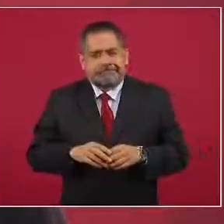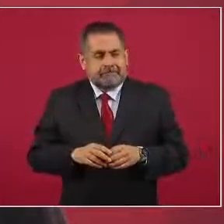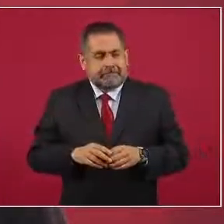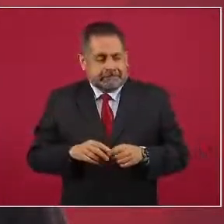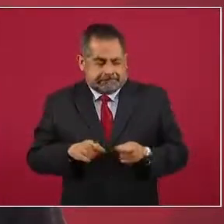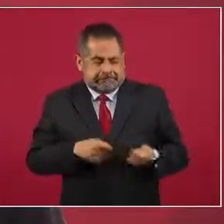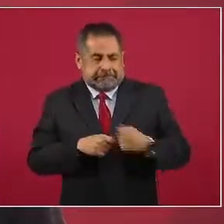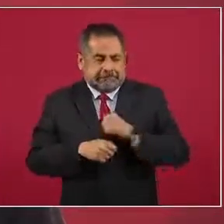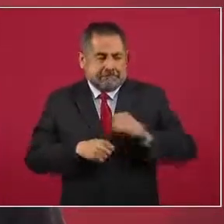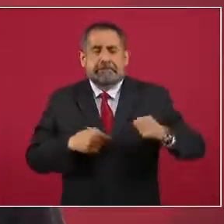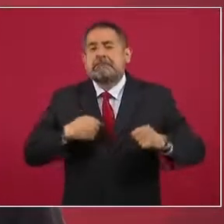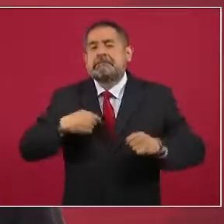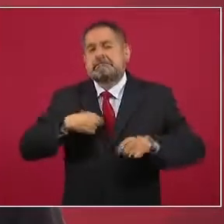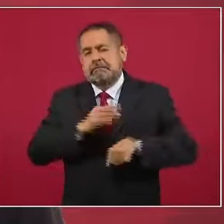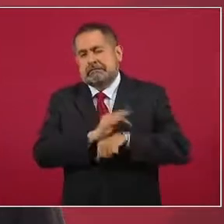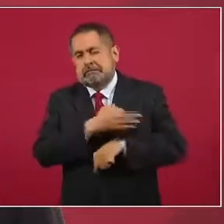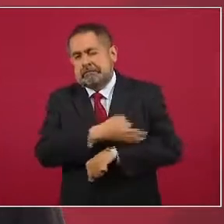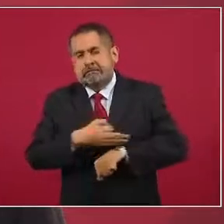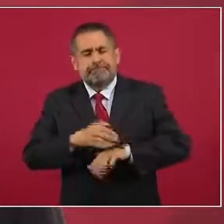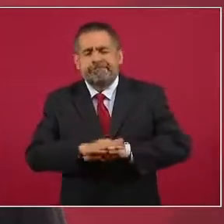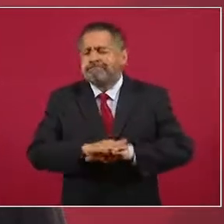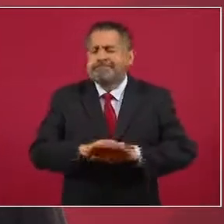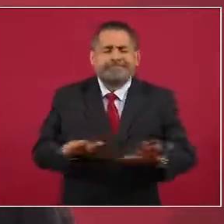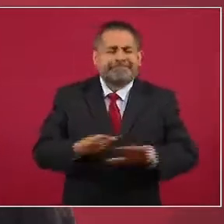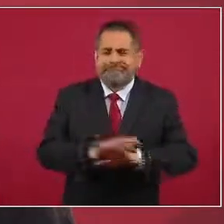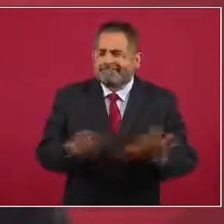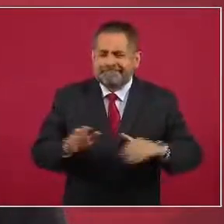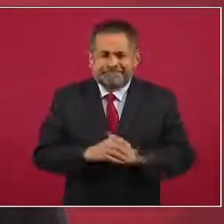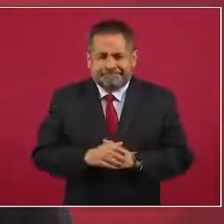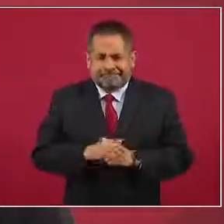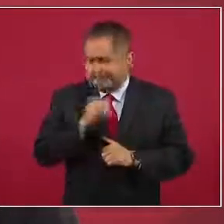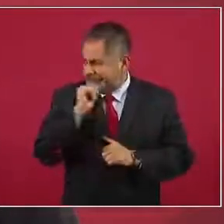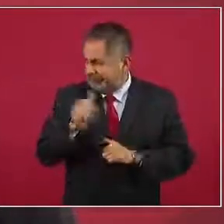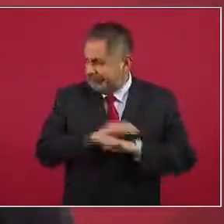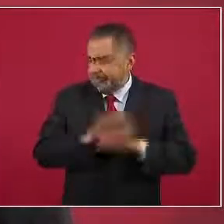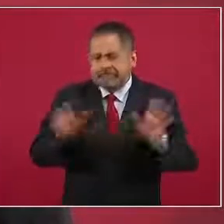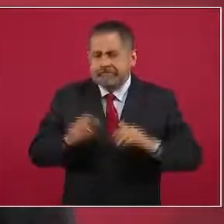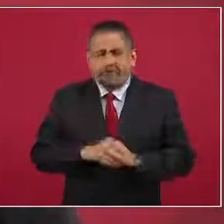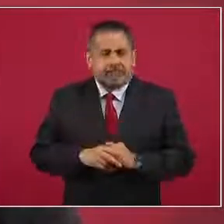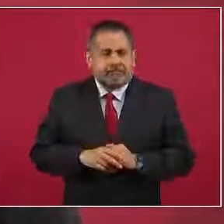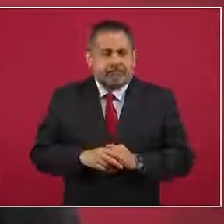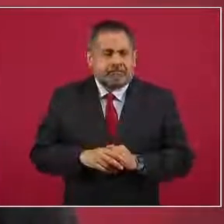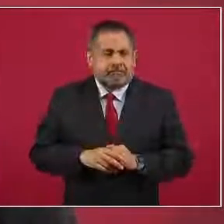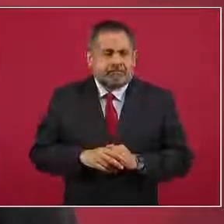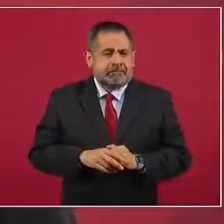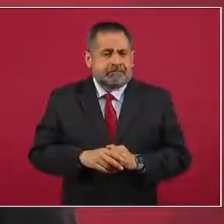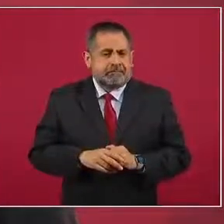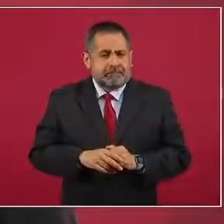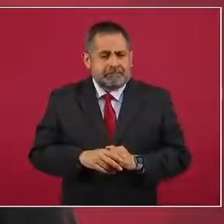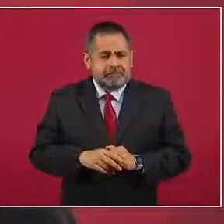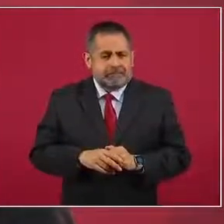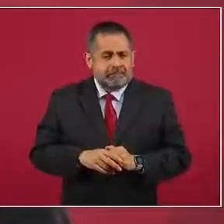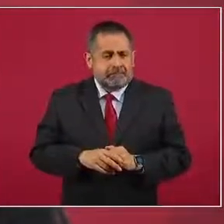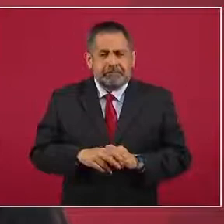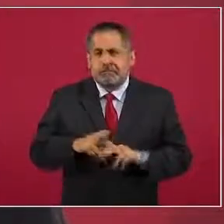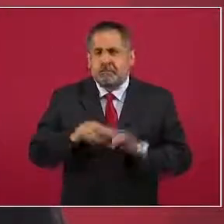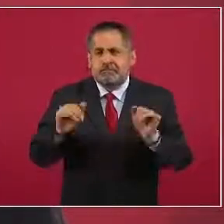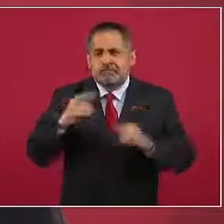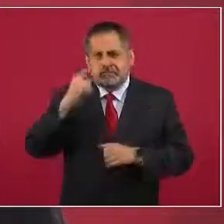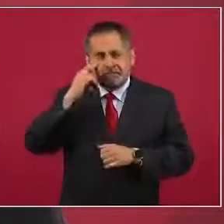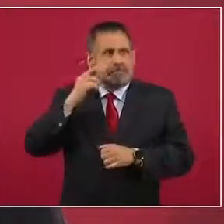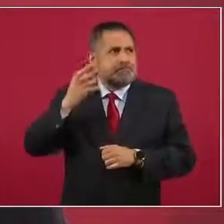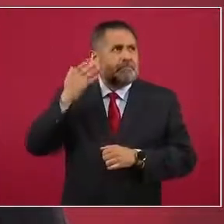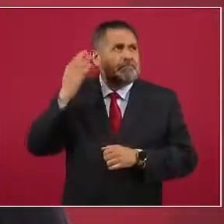para nada. Incluso hace algún